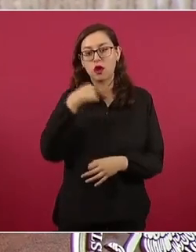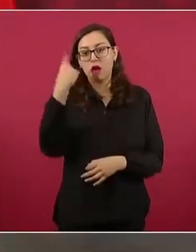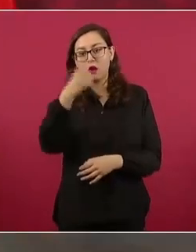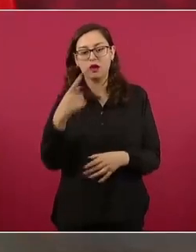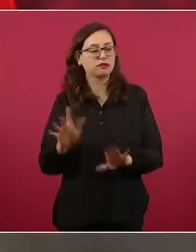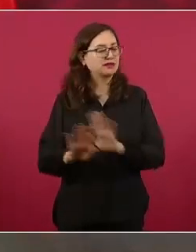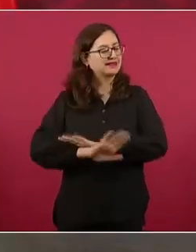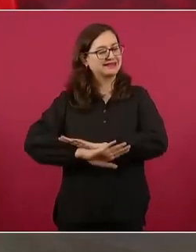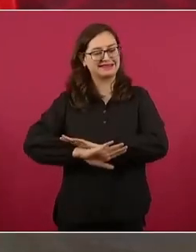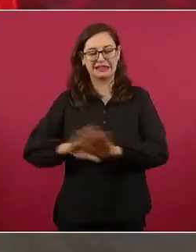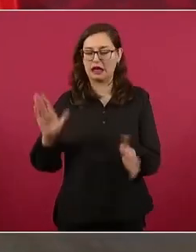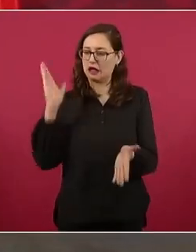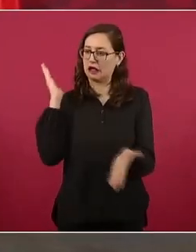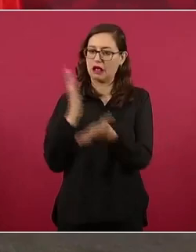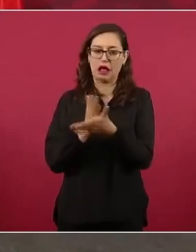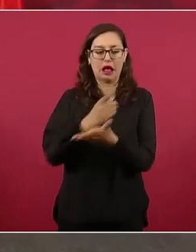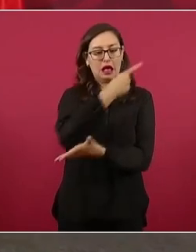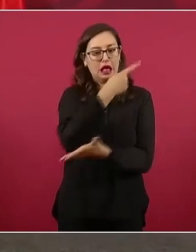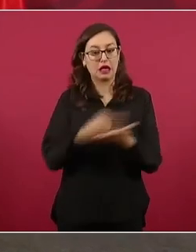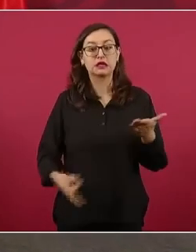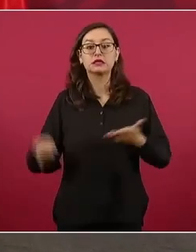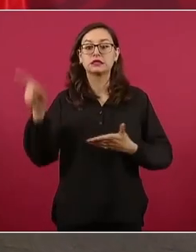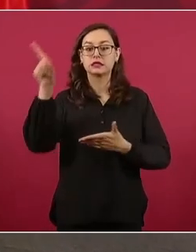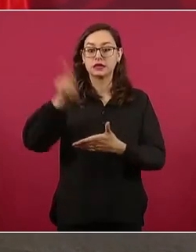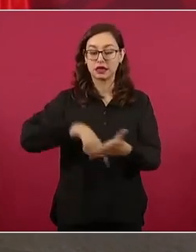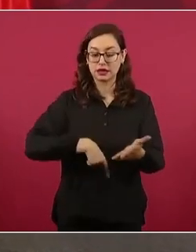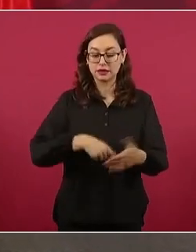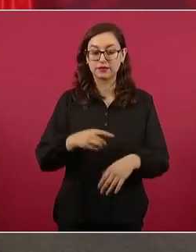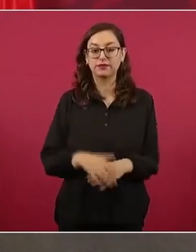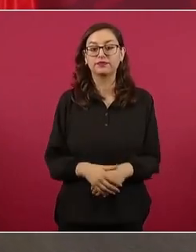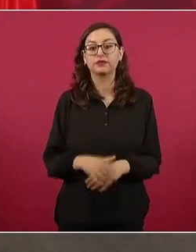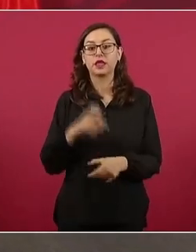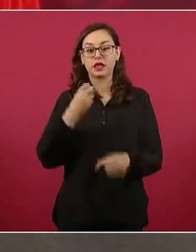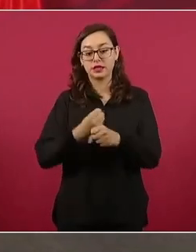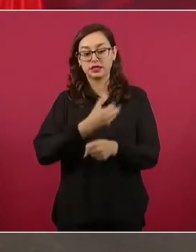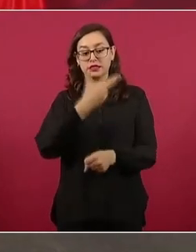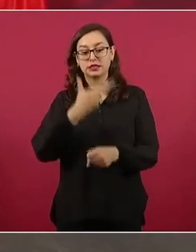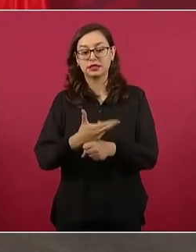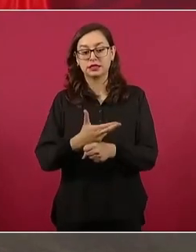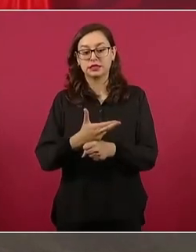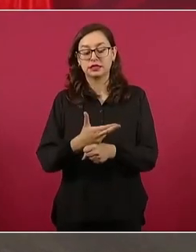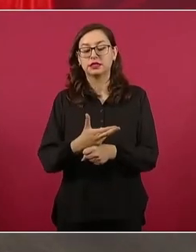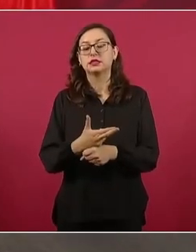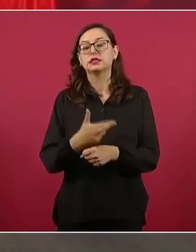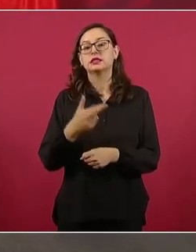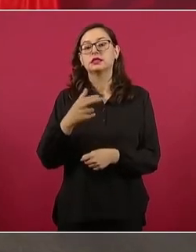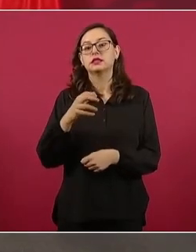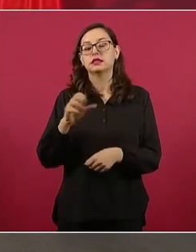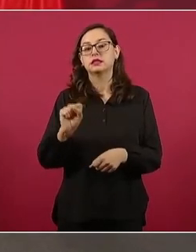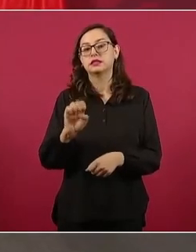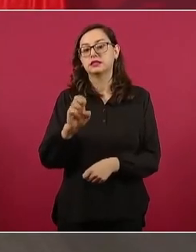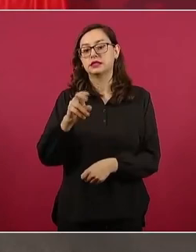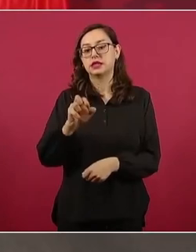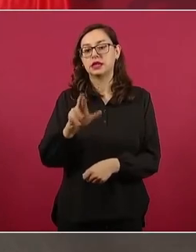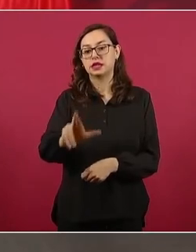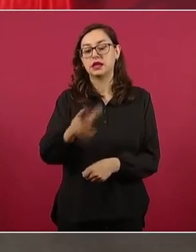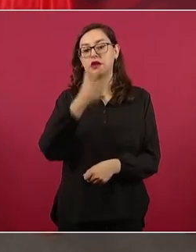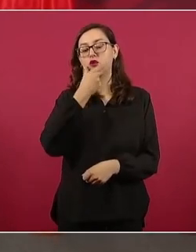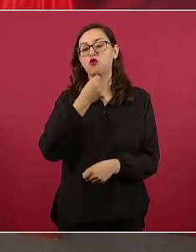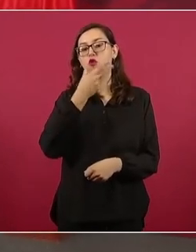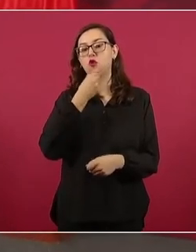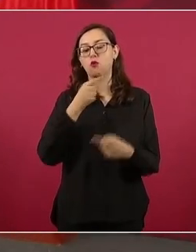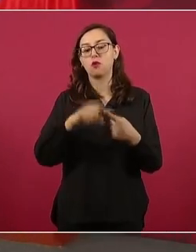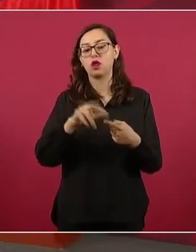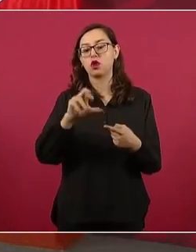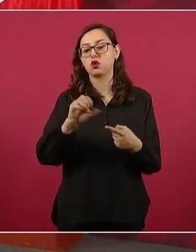secretaria de Energía, Rocío Nale, y el doctor Jorge